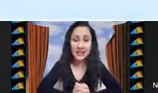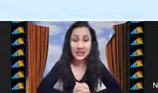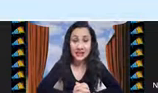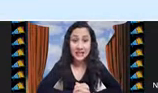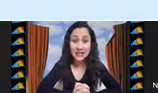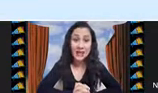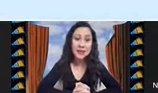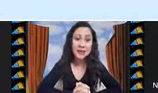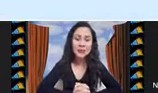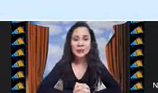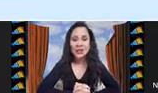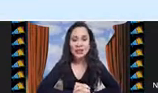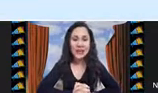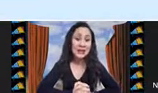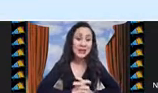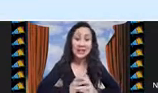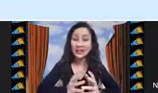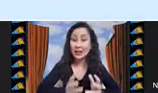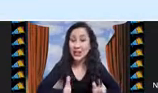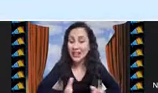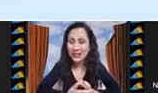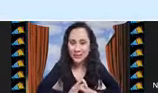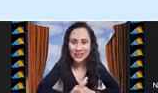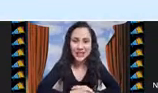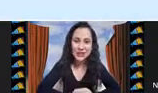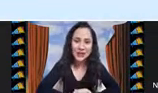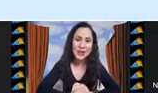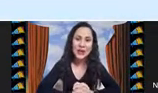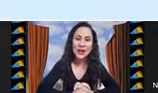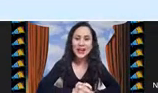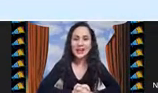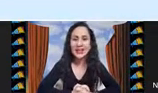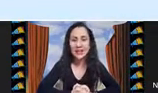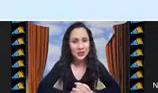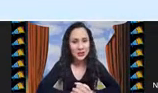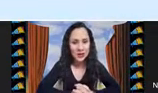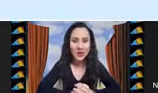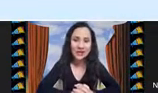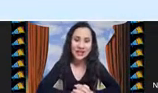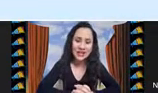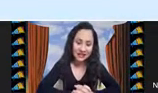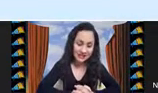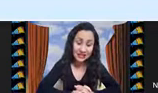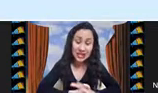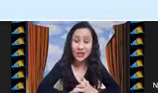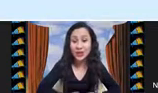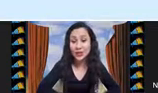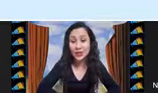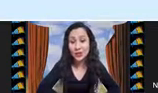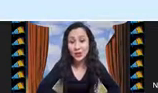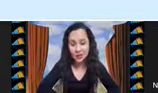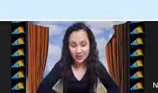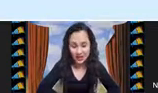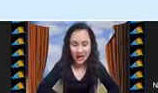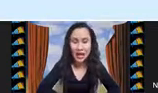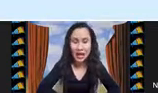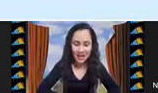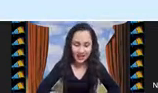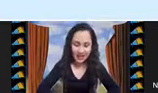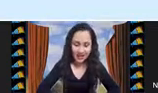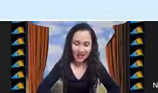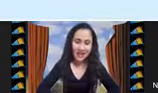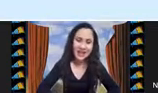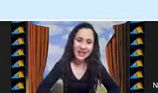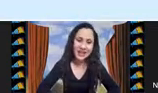capital del estado. Está abierta la invitación para que quienes no conozcan el estado y quienes no conozcan